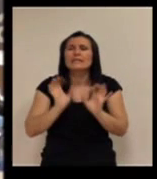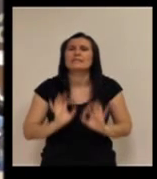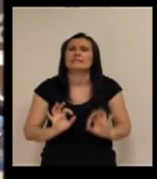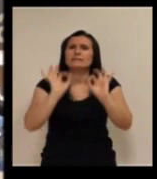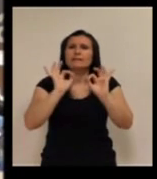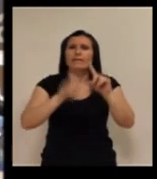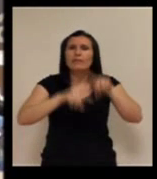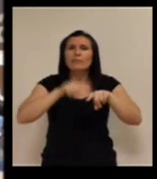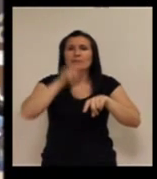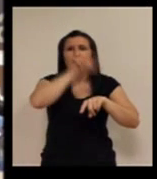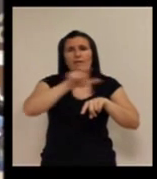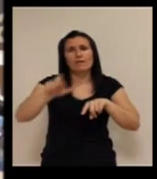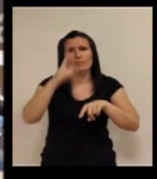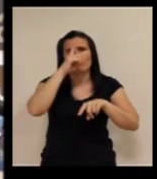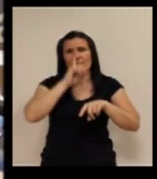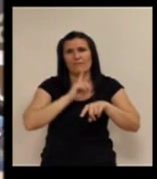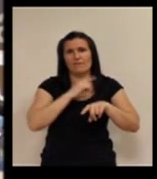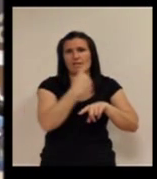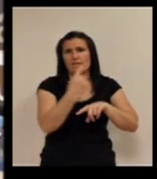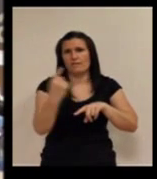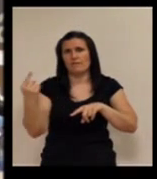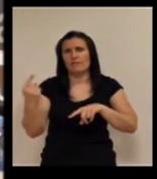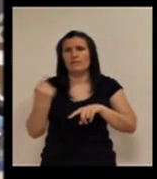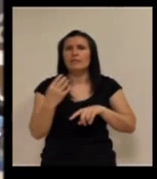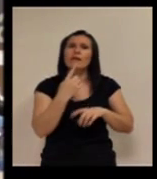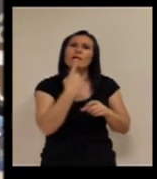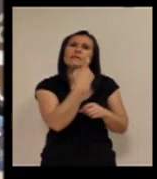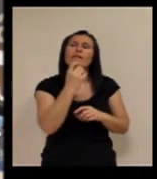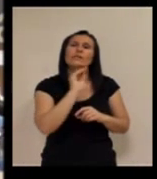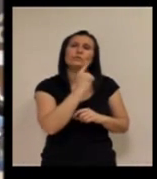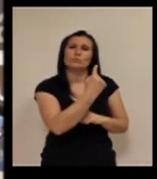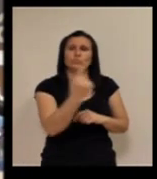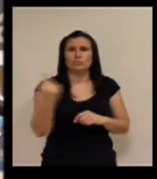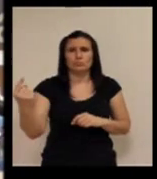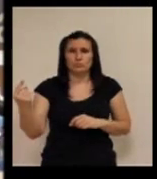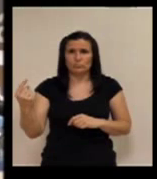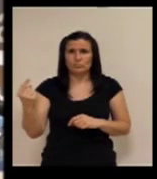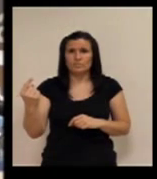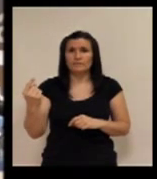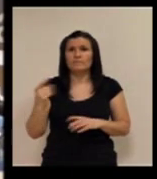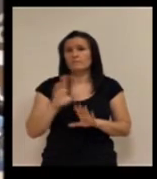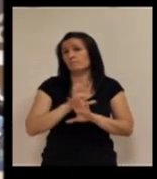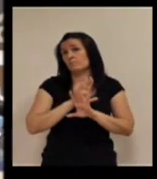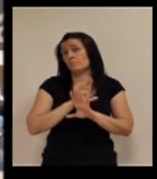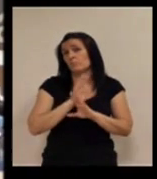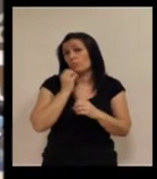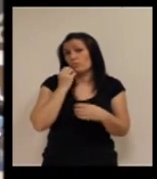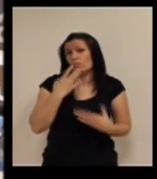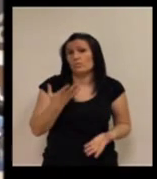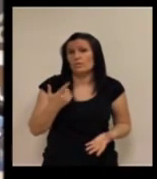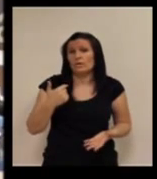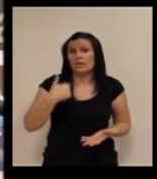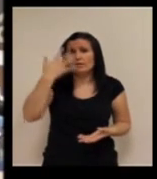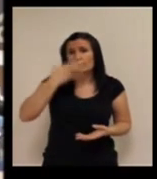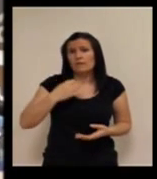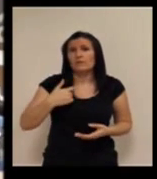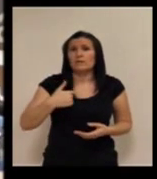del perfil y de lo que cada uno requiere. Y, bueno, yo creo que